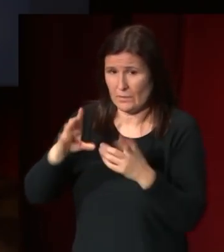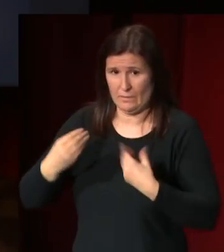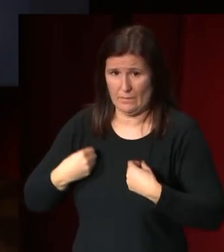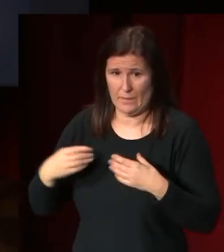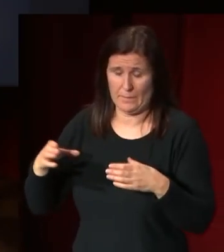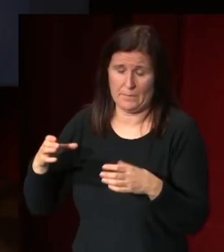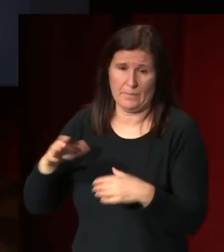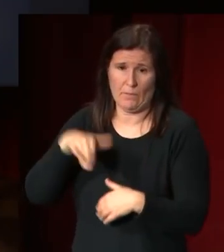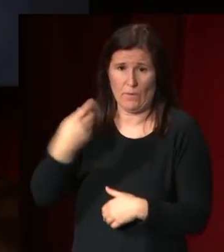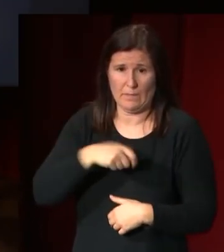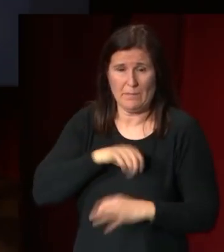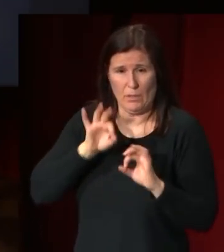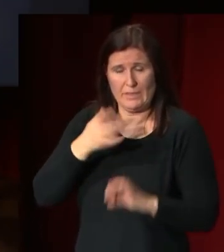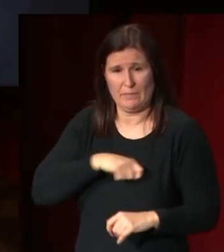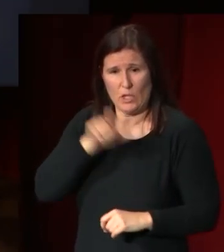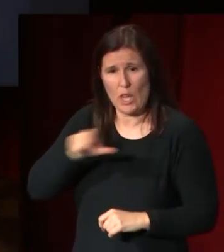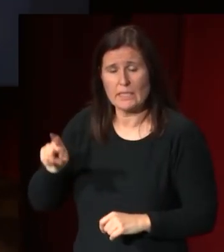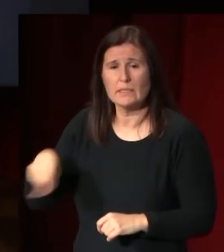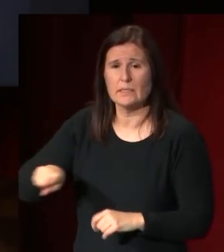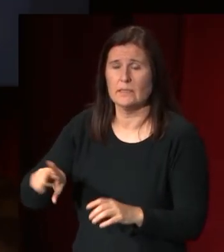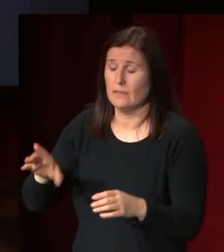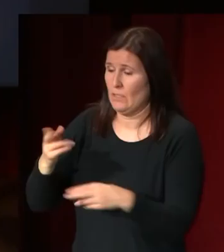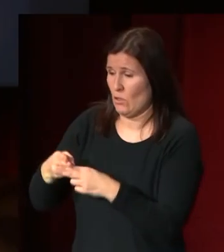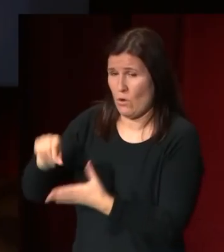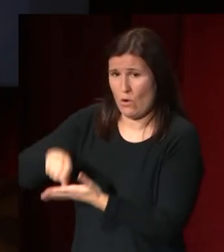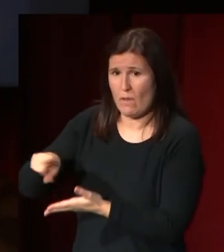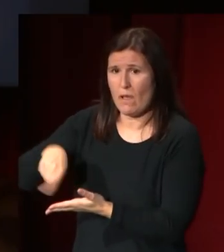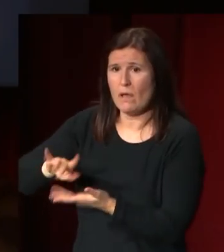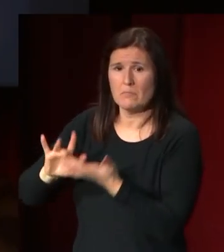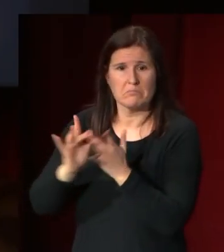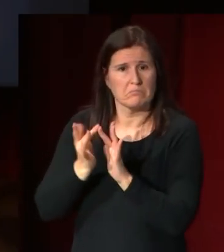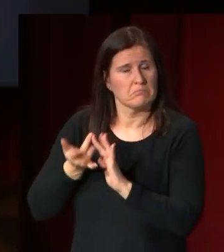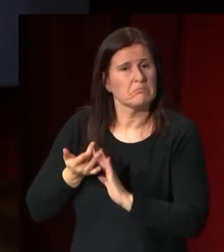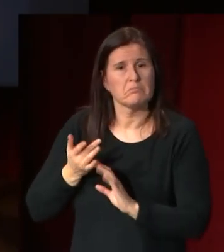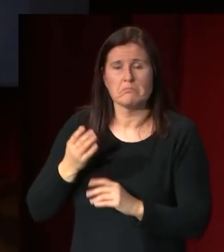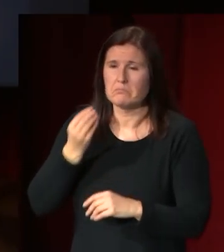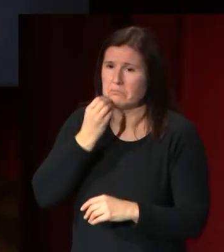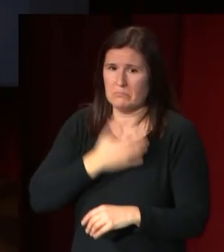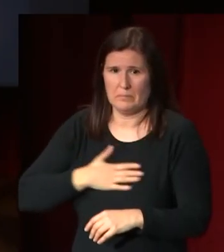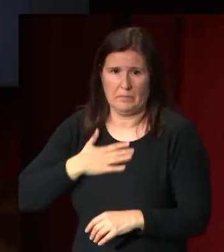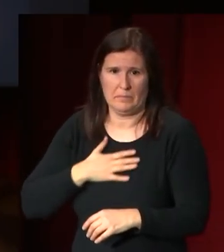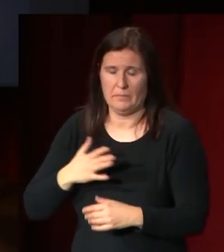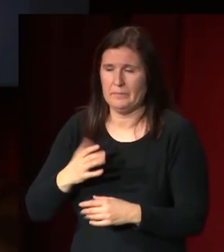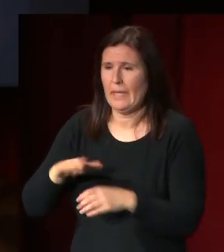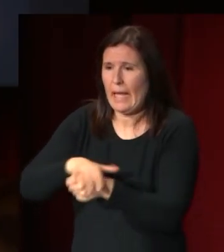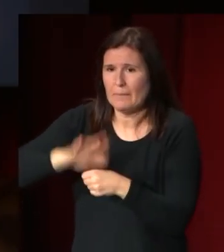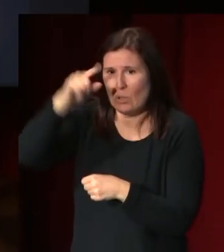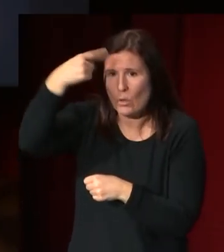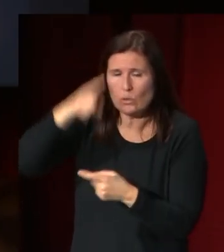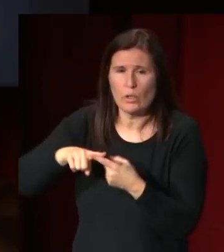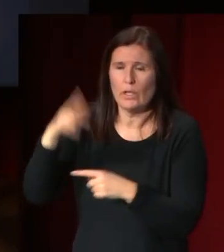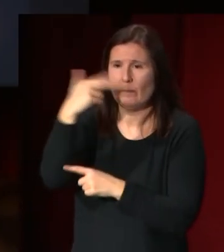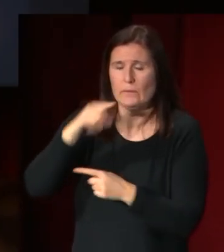en roma digamos que la relación era muy cordial entre el mundo cultural pintores escultores